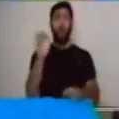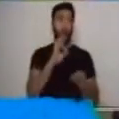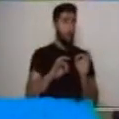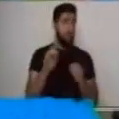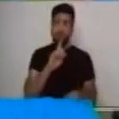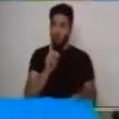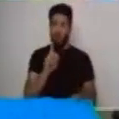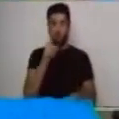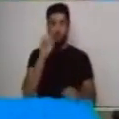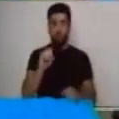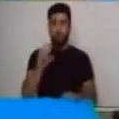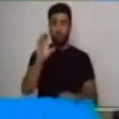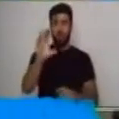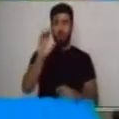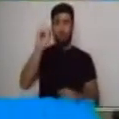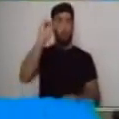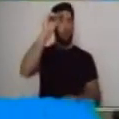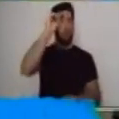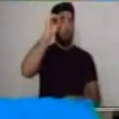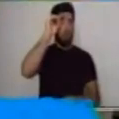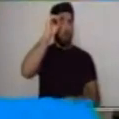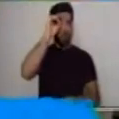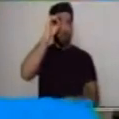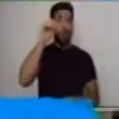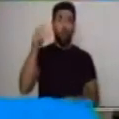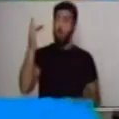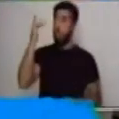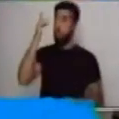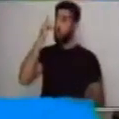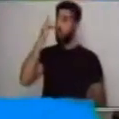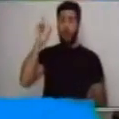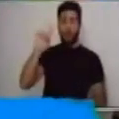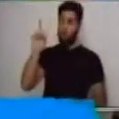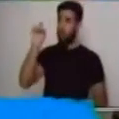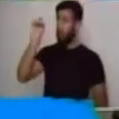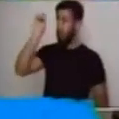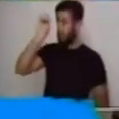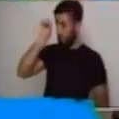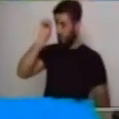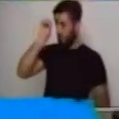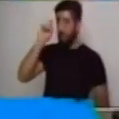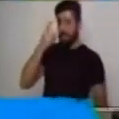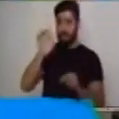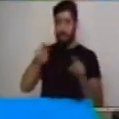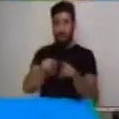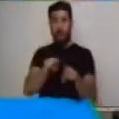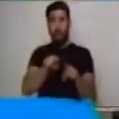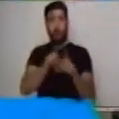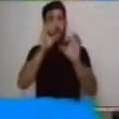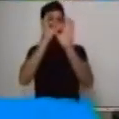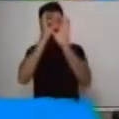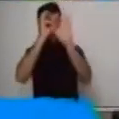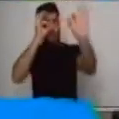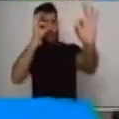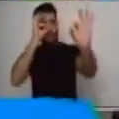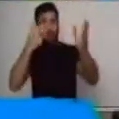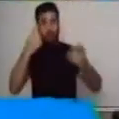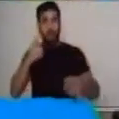mano de esta forma, sin tocar tu cara, para que podamos enfocar los objetos que